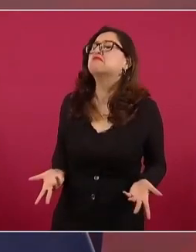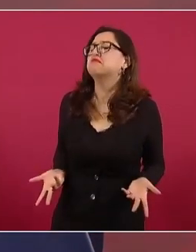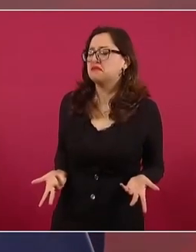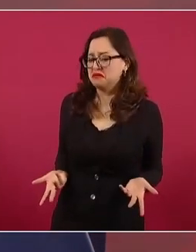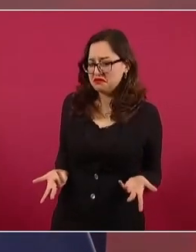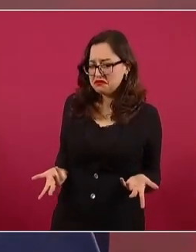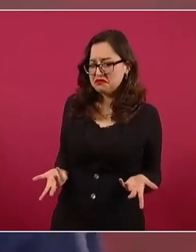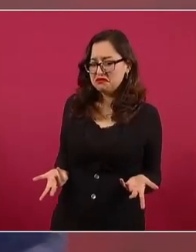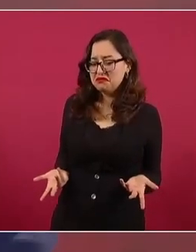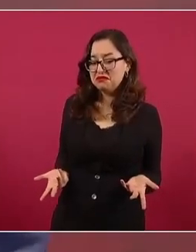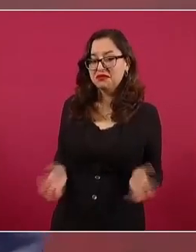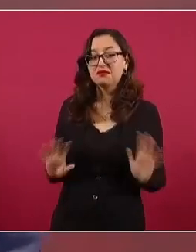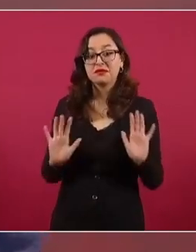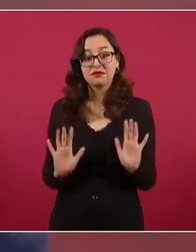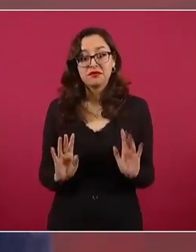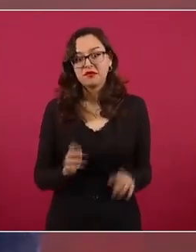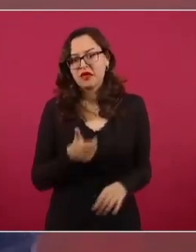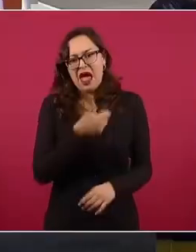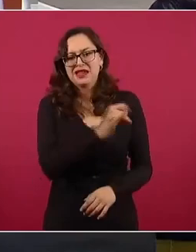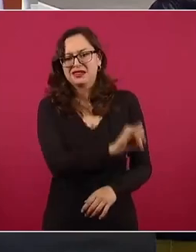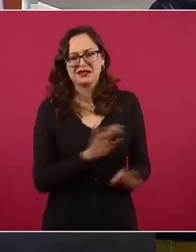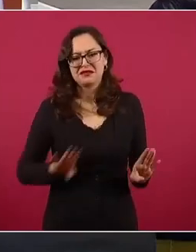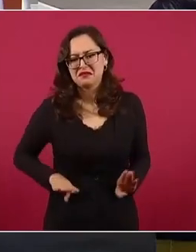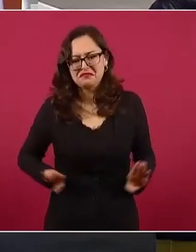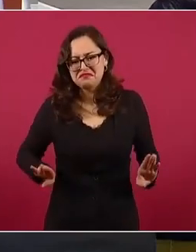como es deslenguado,